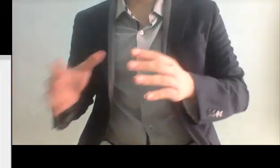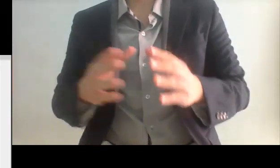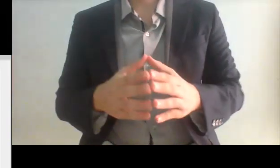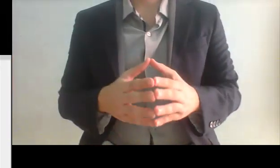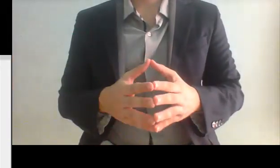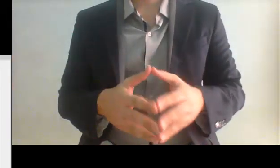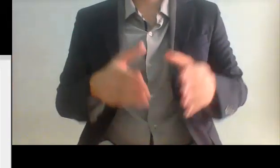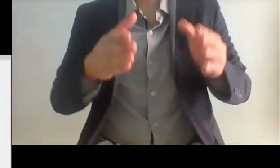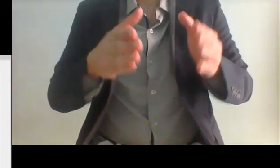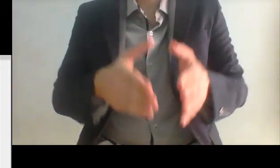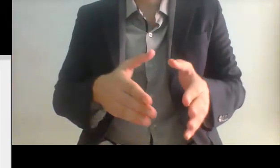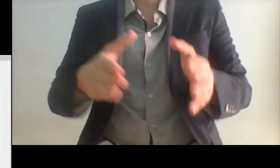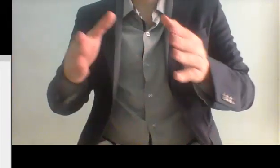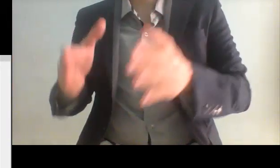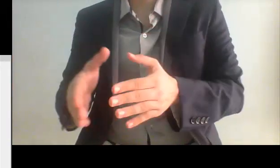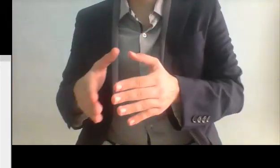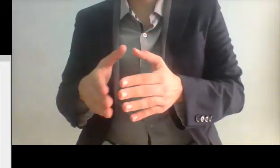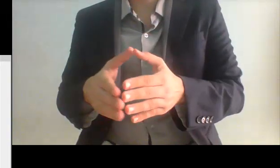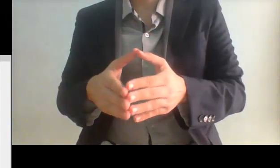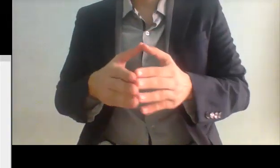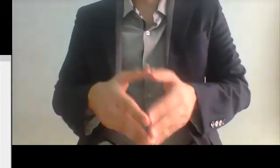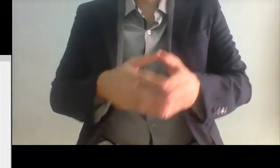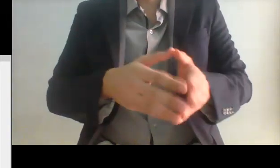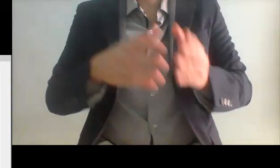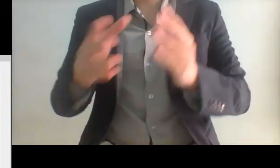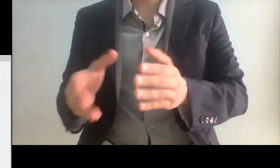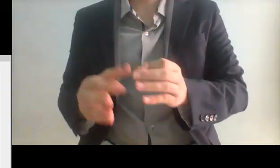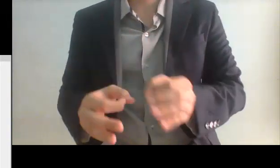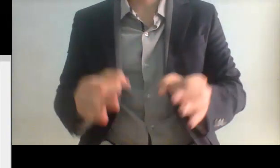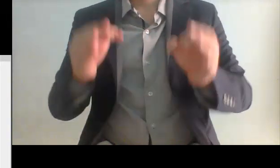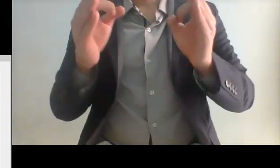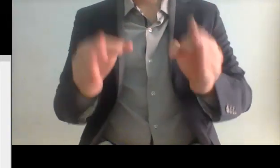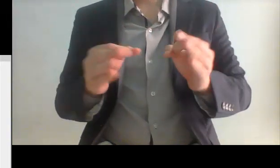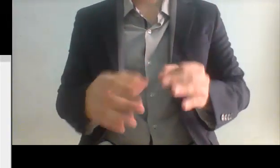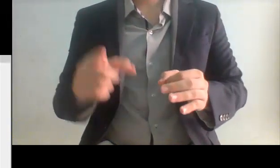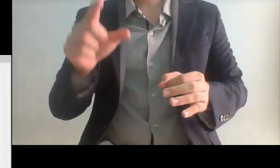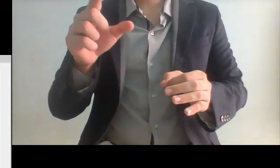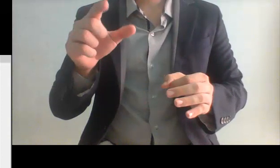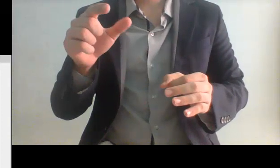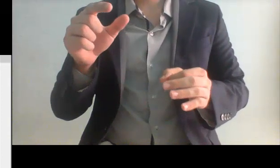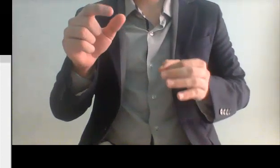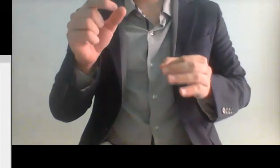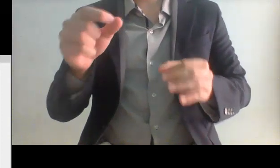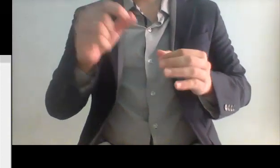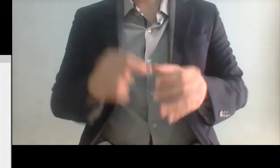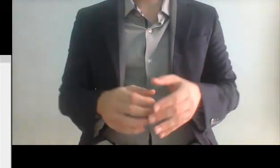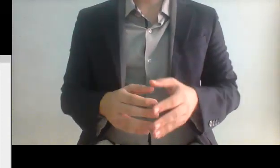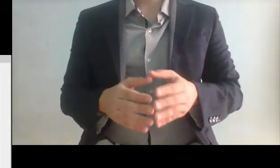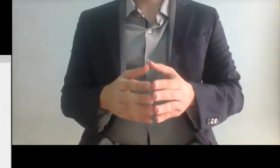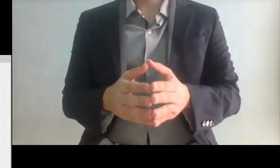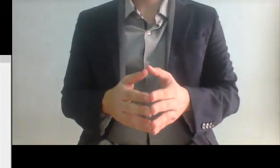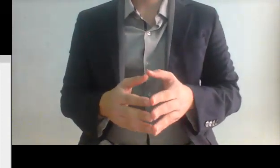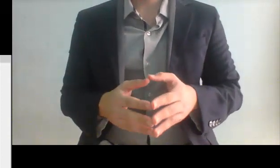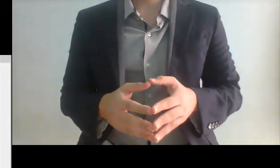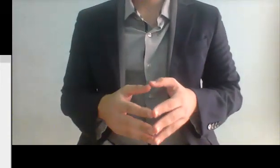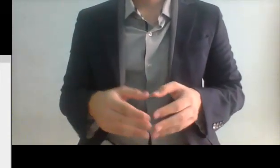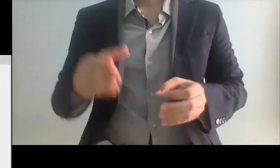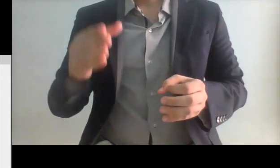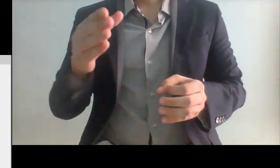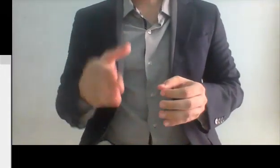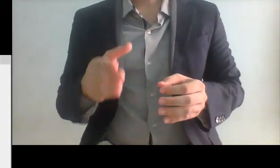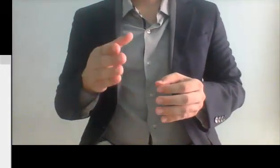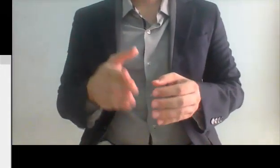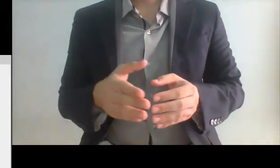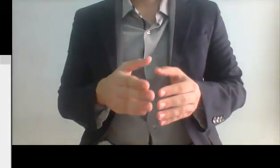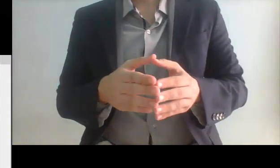las secretarias que estuvo Meade este personaje también estuvo ahí como subsecretaria en este caso hay una secretaria muy importante que debemos destacar